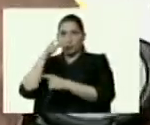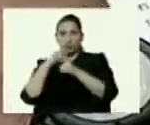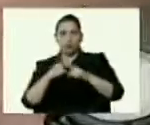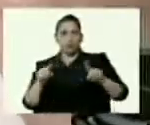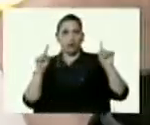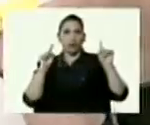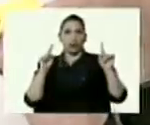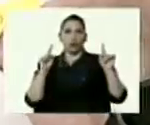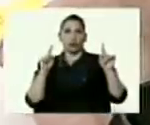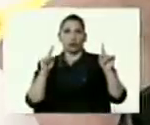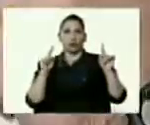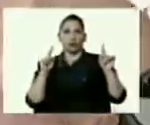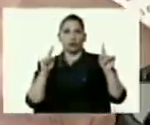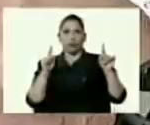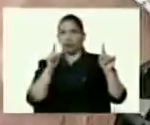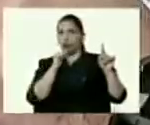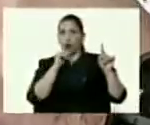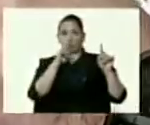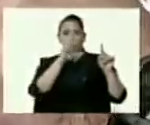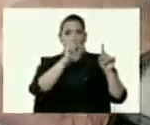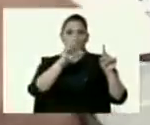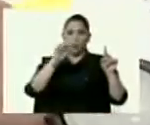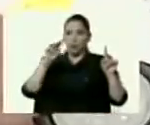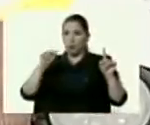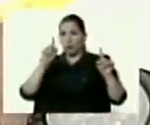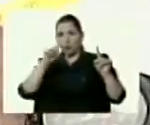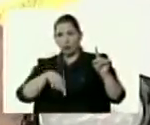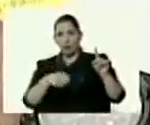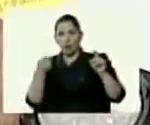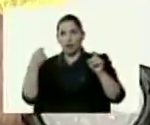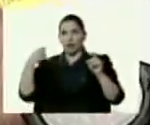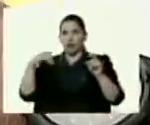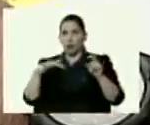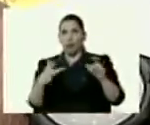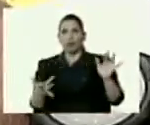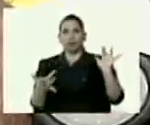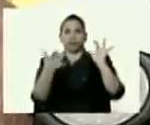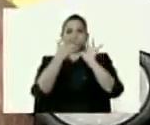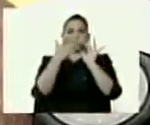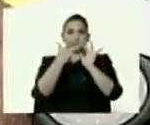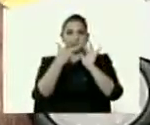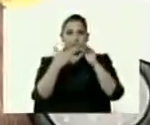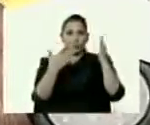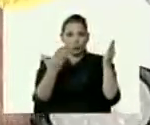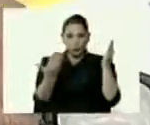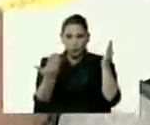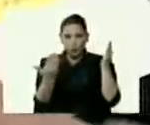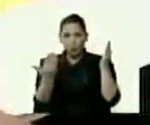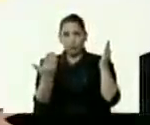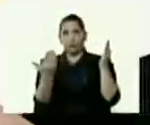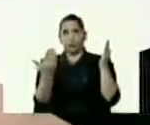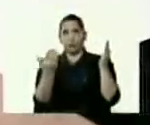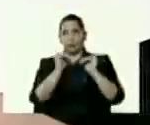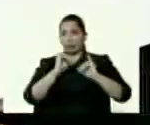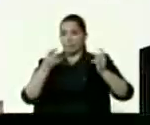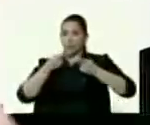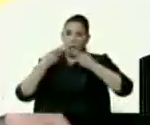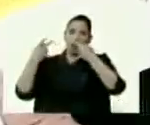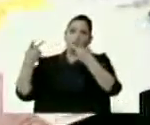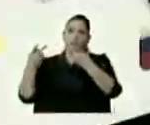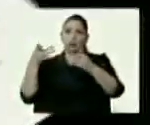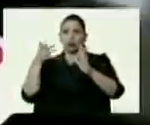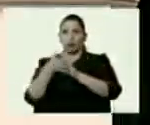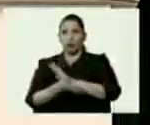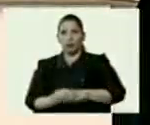en este caso es no clasificado, el número coincide con el número de otro radiograma que previamente se había enviado respecto a